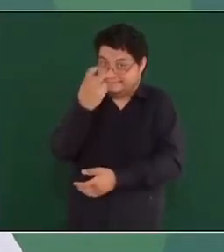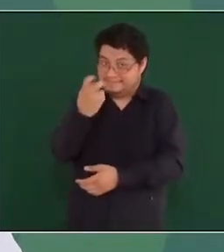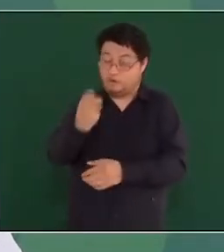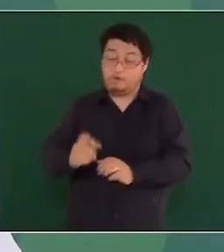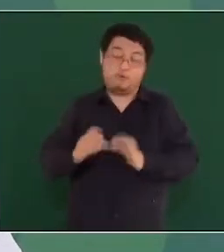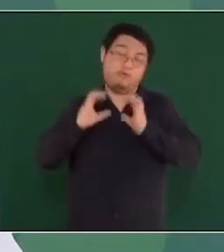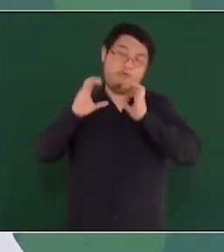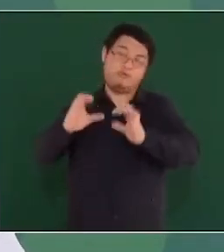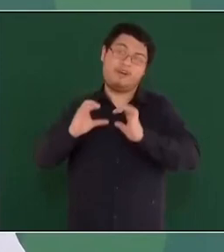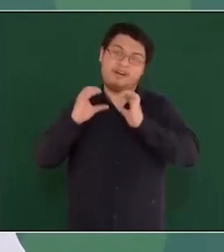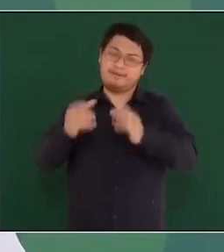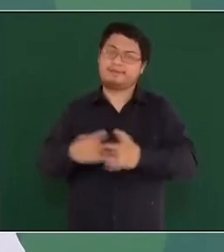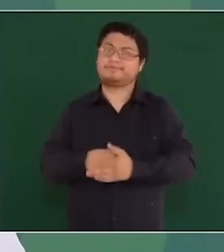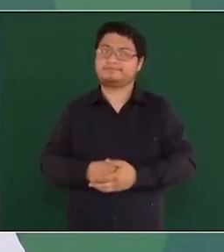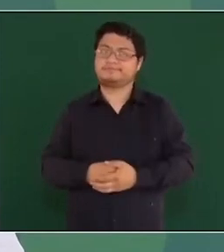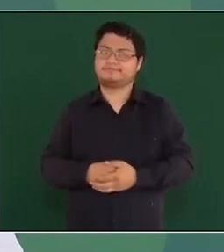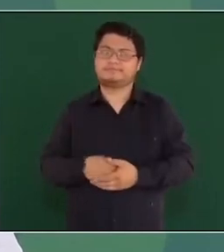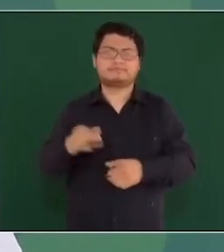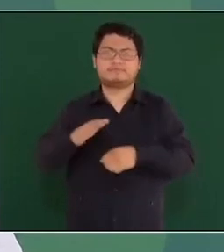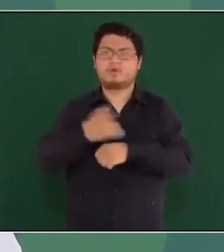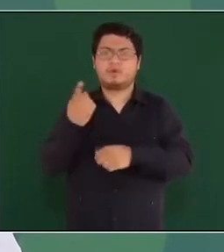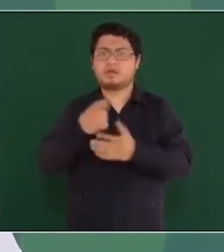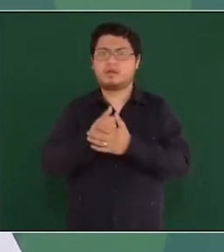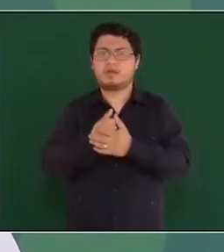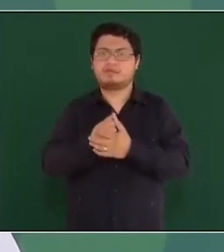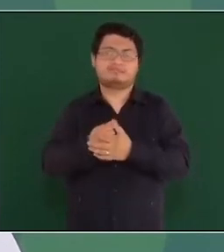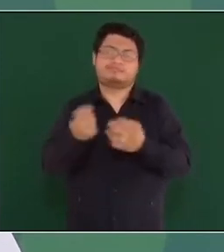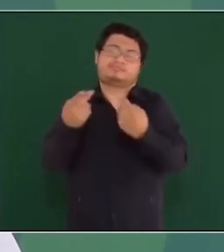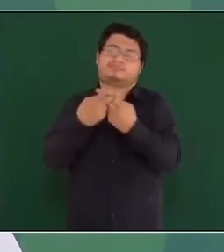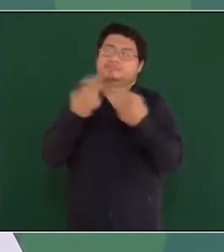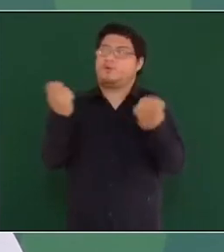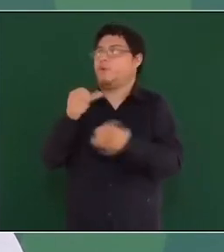porque no lo van a poder hacer en ningún partido.